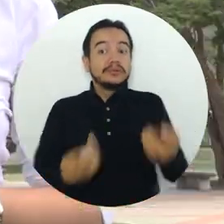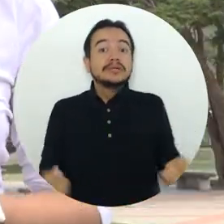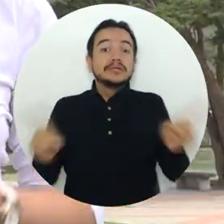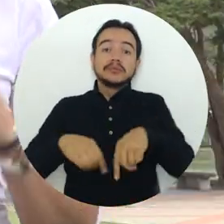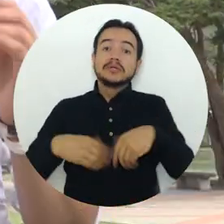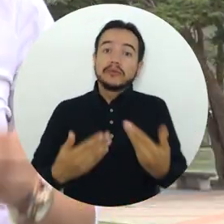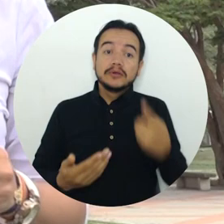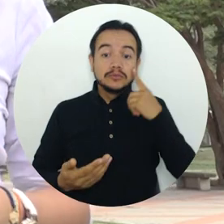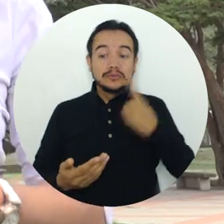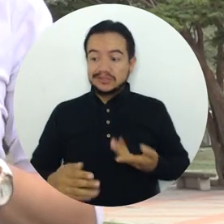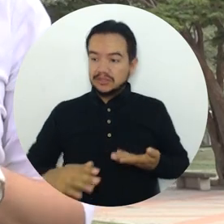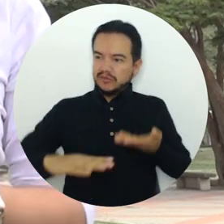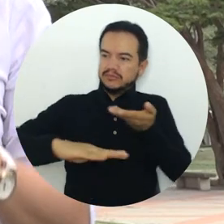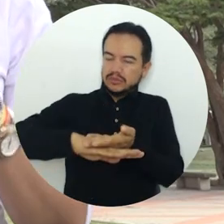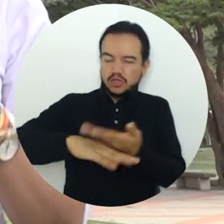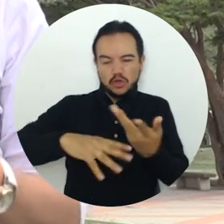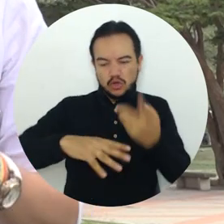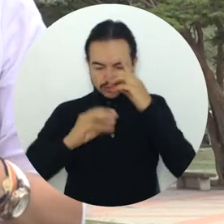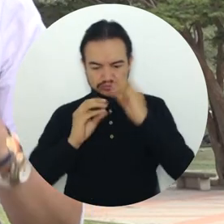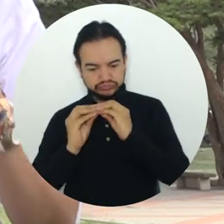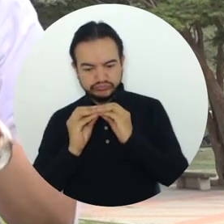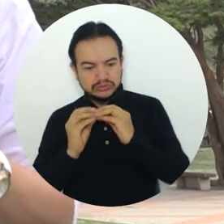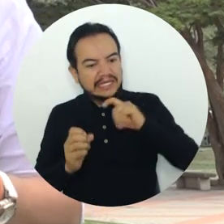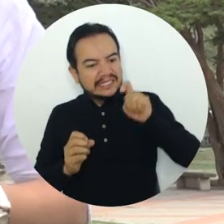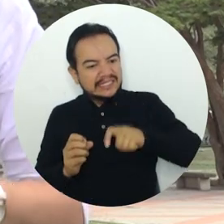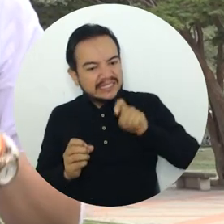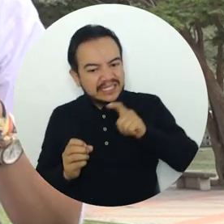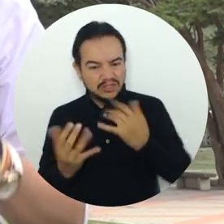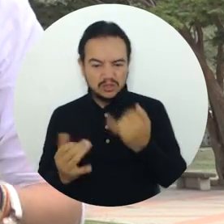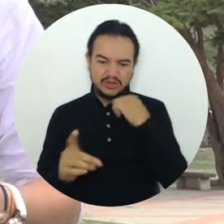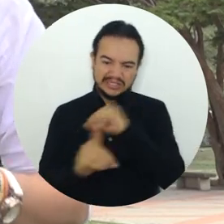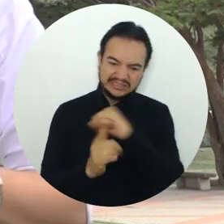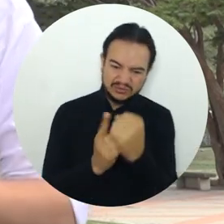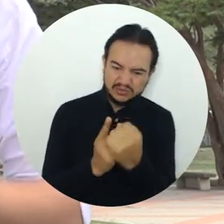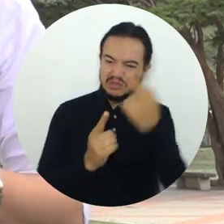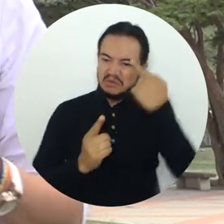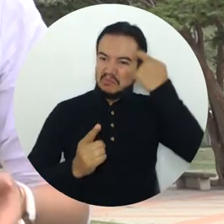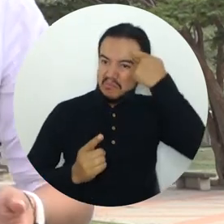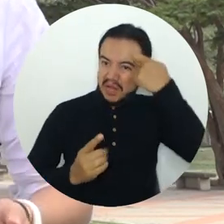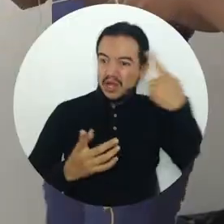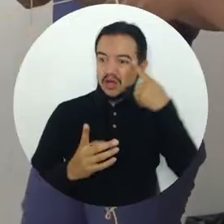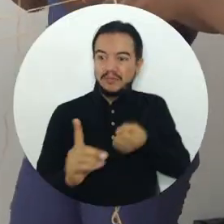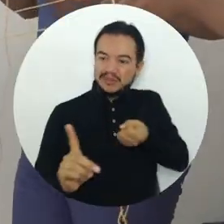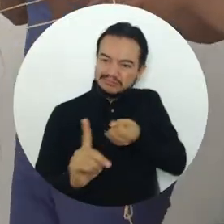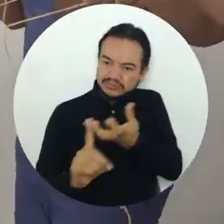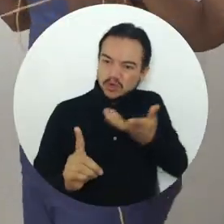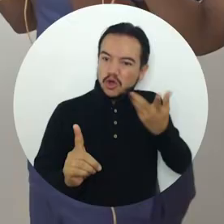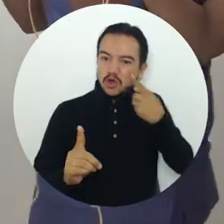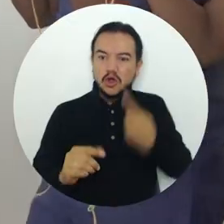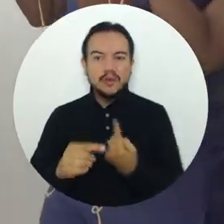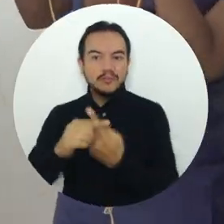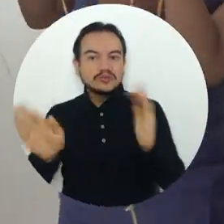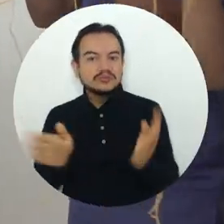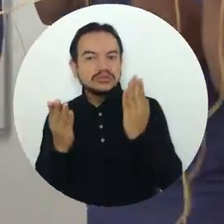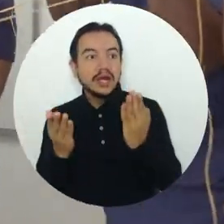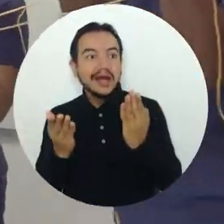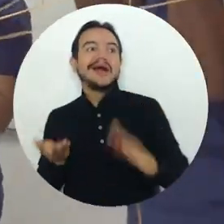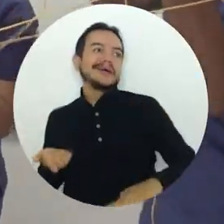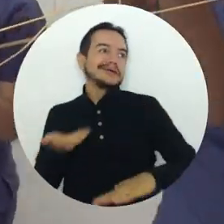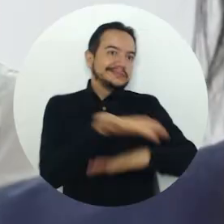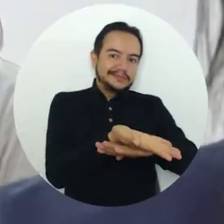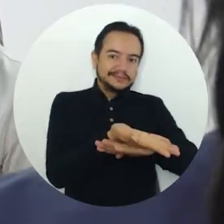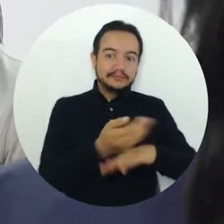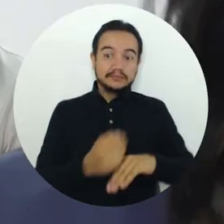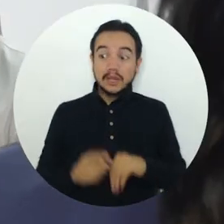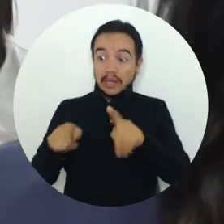convenios y generando sobre todo propuestas que apunten a dar respuesta a los desafíos sociales que tenemos y a impactar positivamente nuestro territorio.